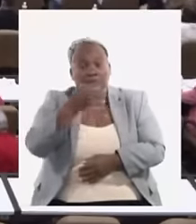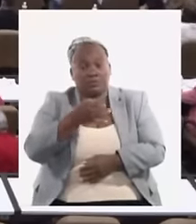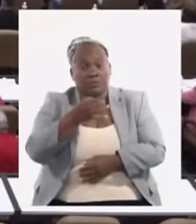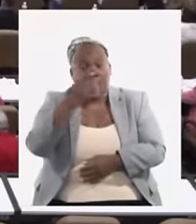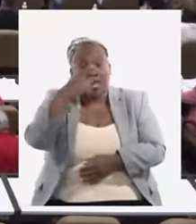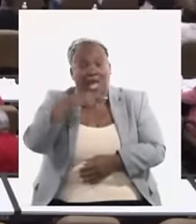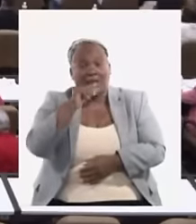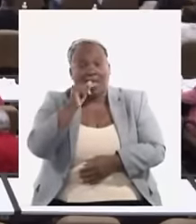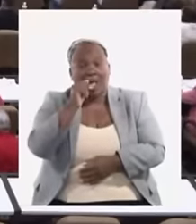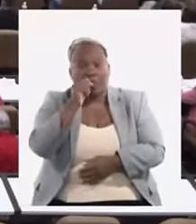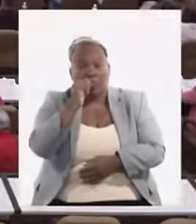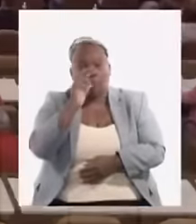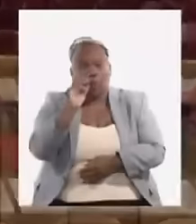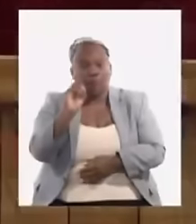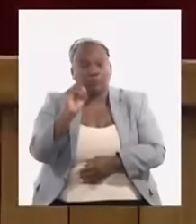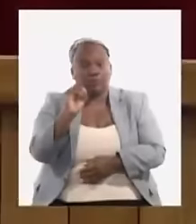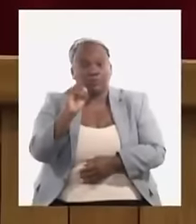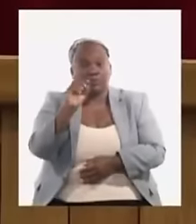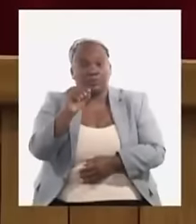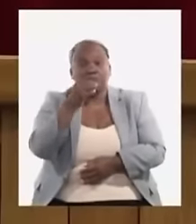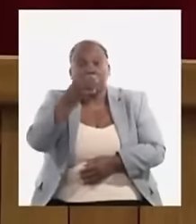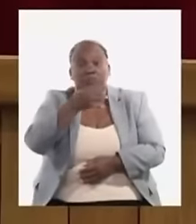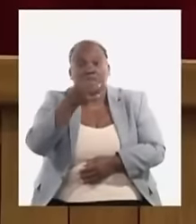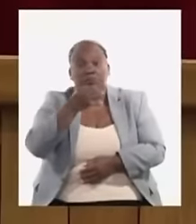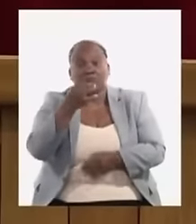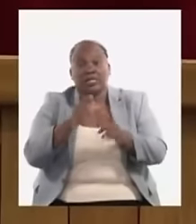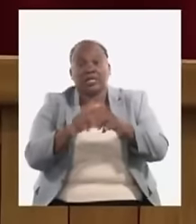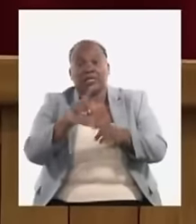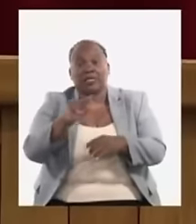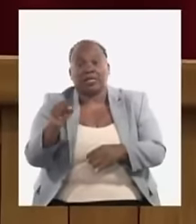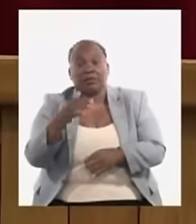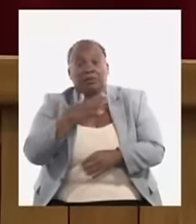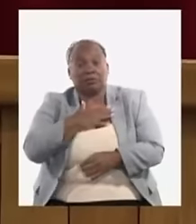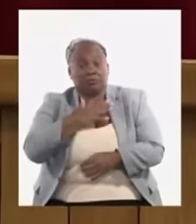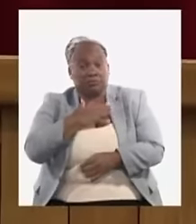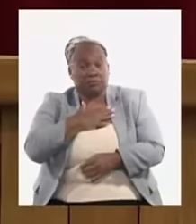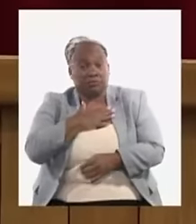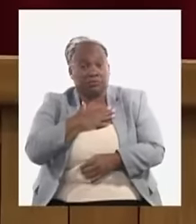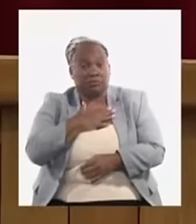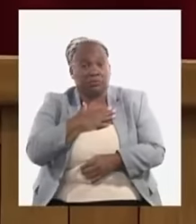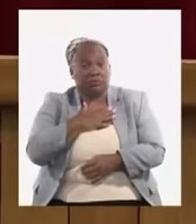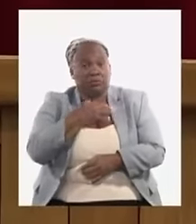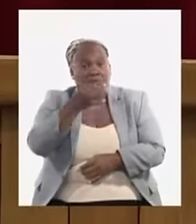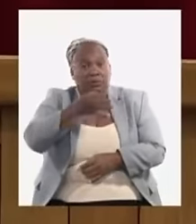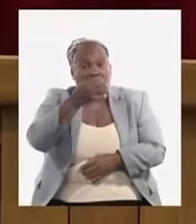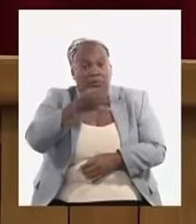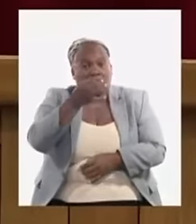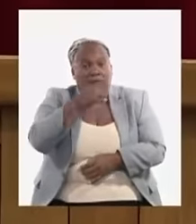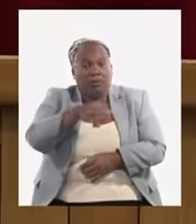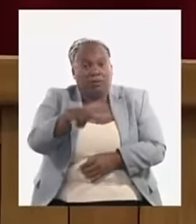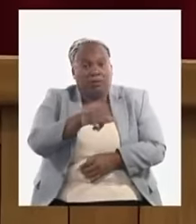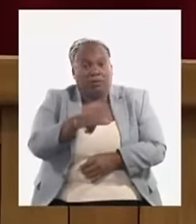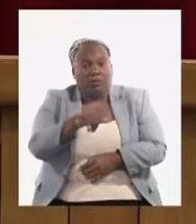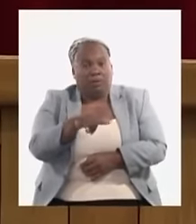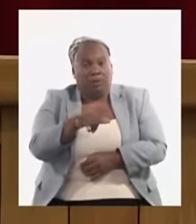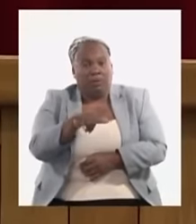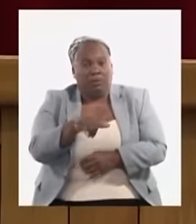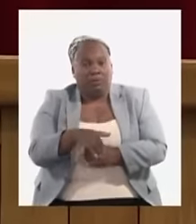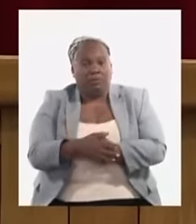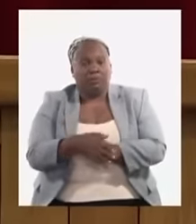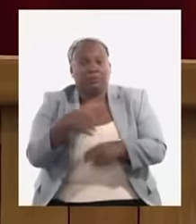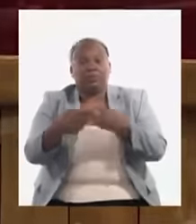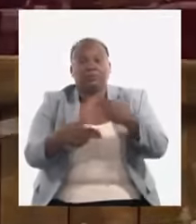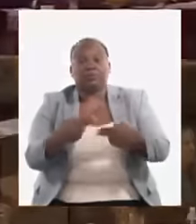se abordaron un grupo de temas que yo me veo en la obligación de abordar, pero lo haré